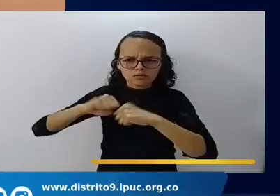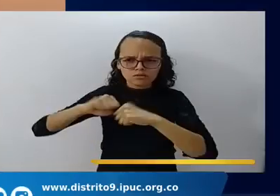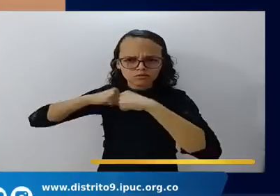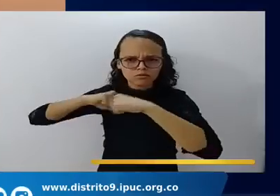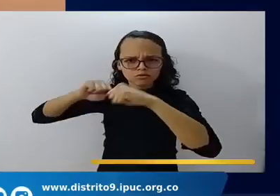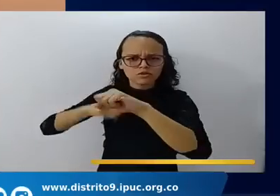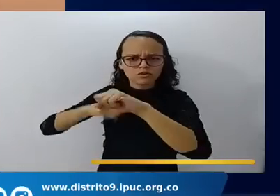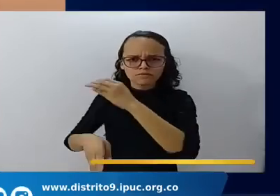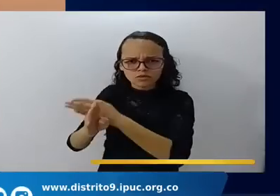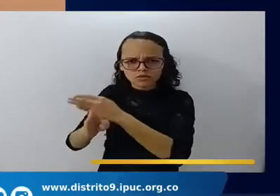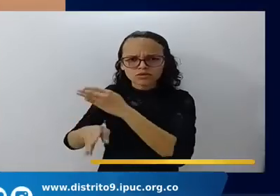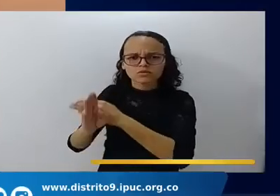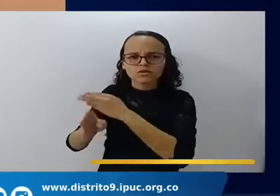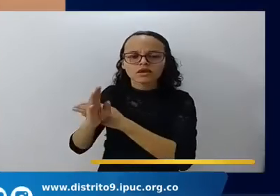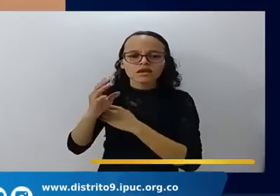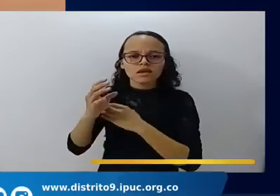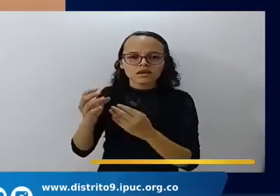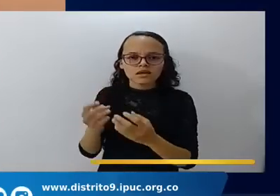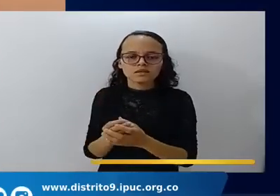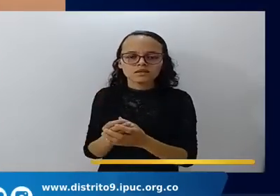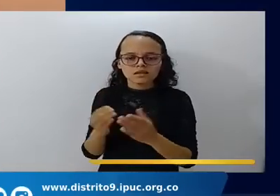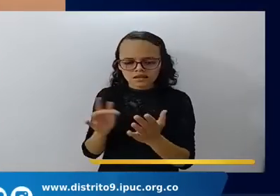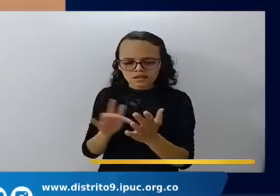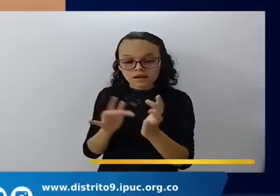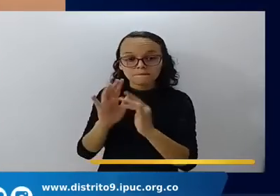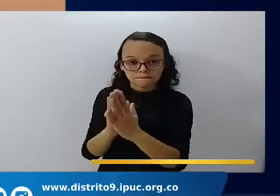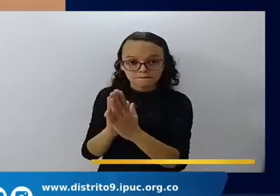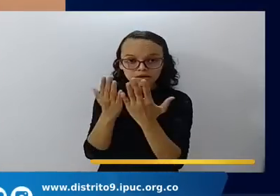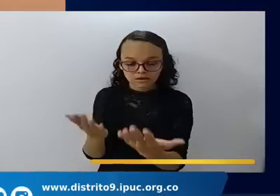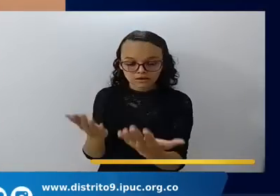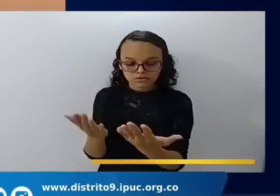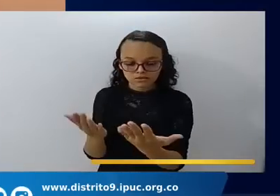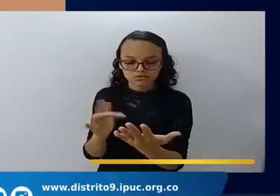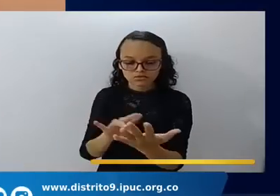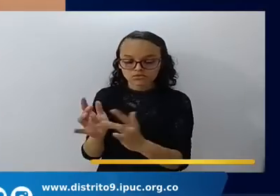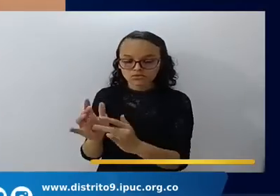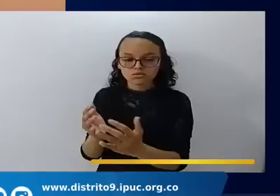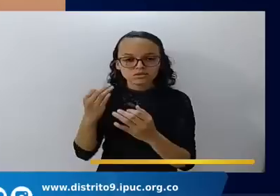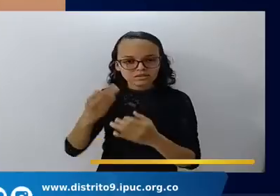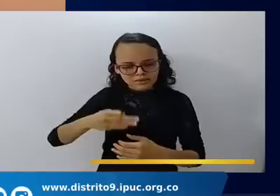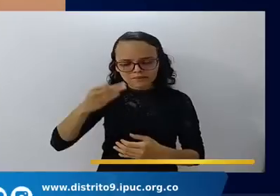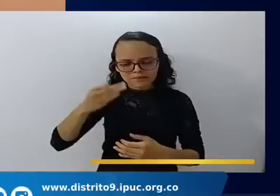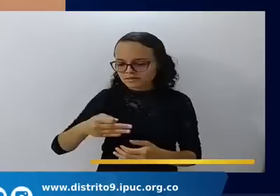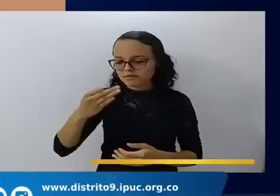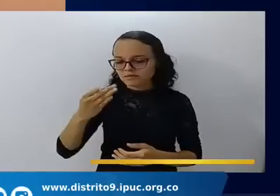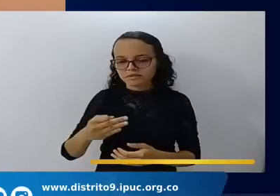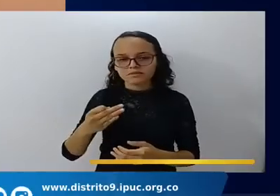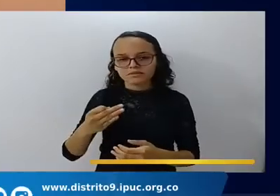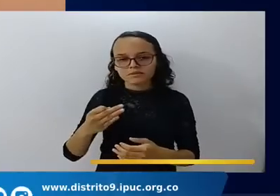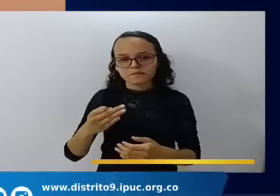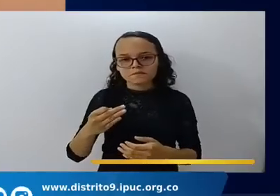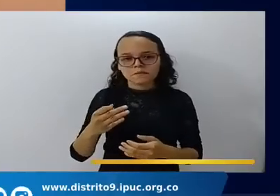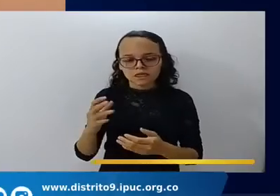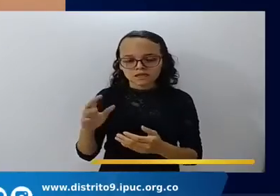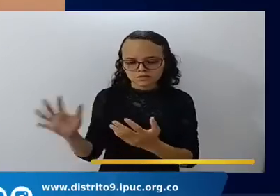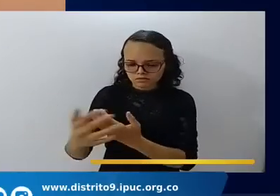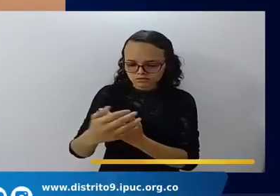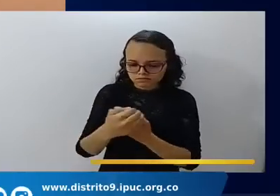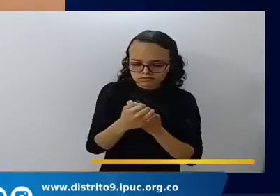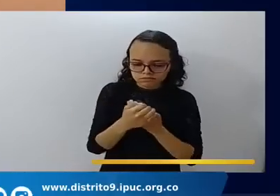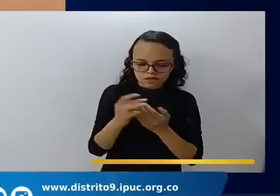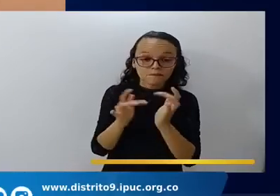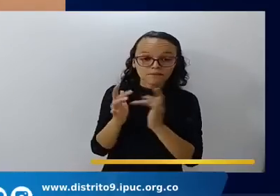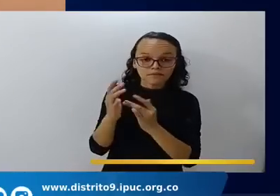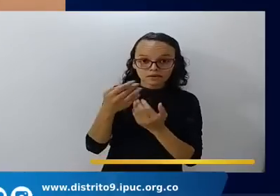Permanecer en la fe es abrazar permanentemente lo que el Señor nos reveló por su